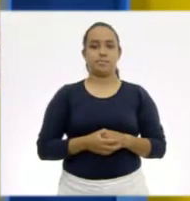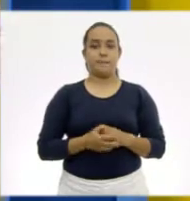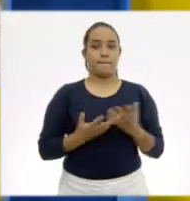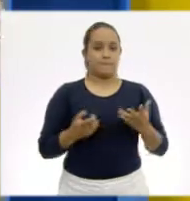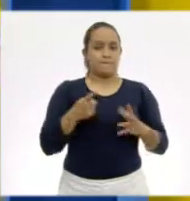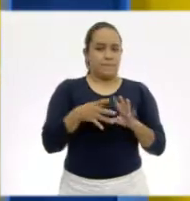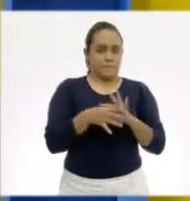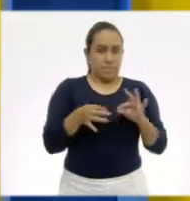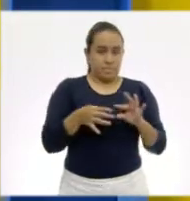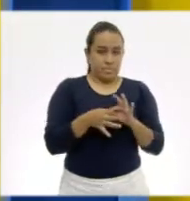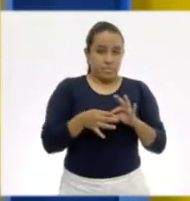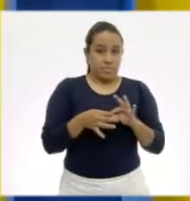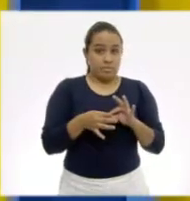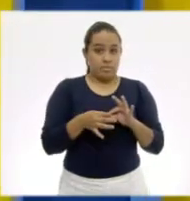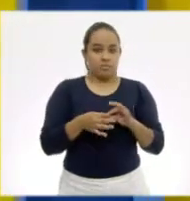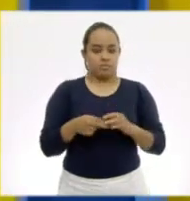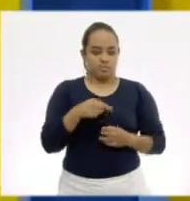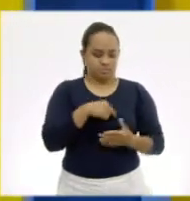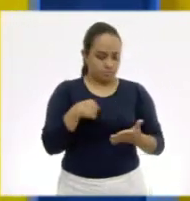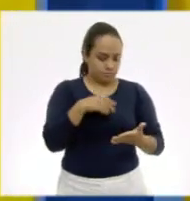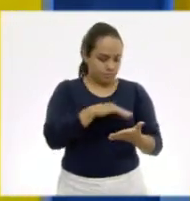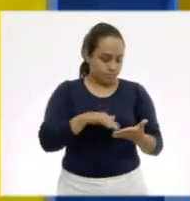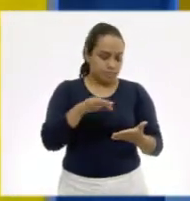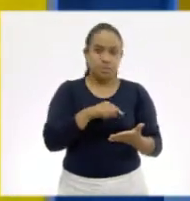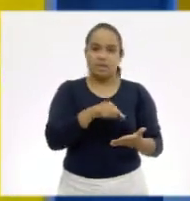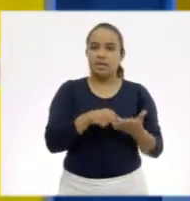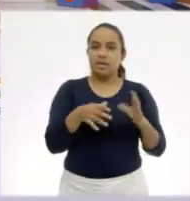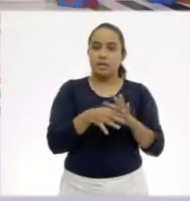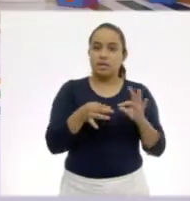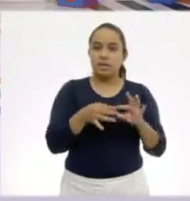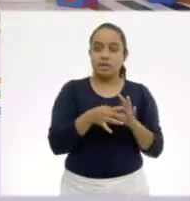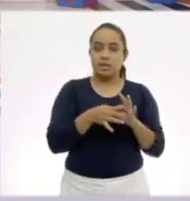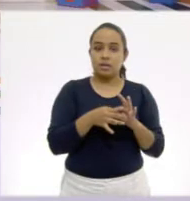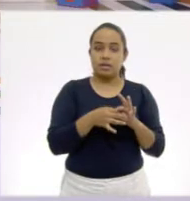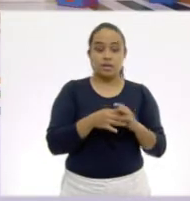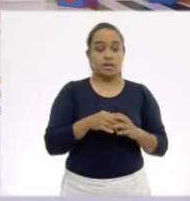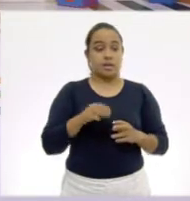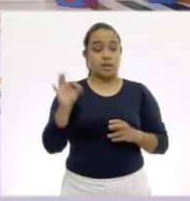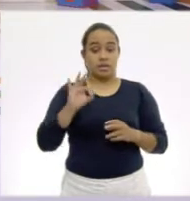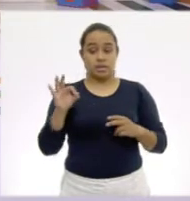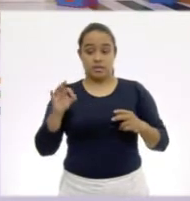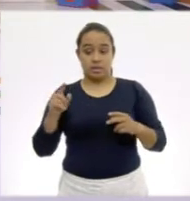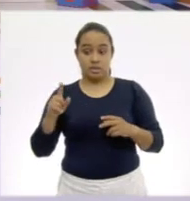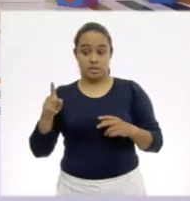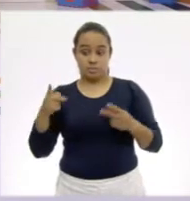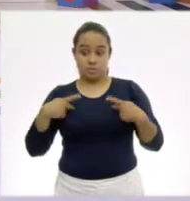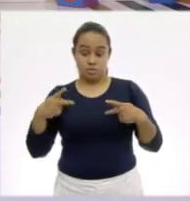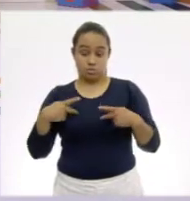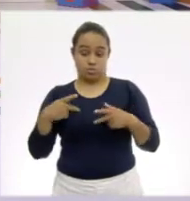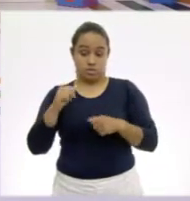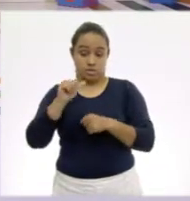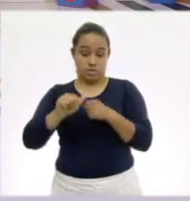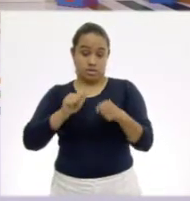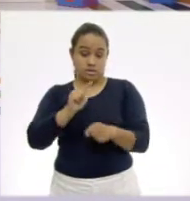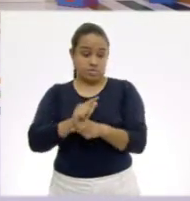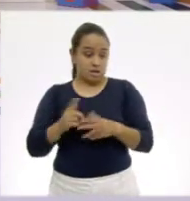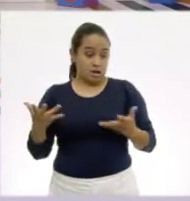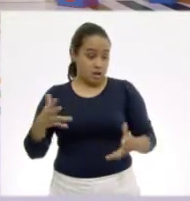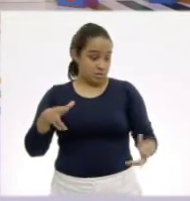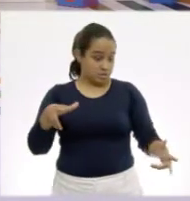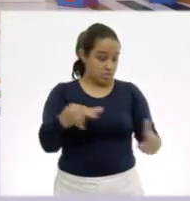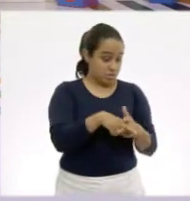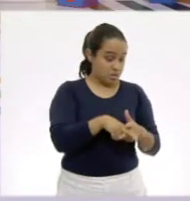Entonces, quedábamos, o con lo que estábamos leyendo, decía que de acuerdo a si eran casadas, es decir, si el humano las casaba,